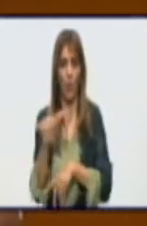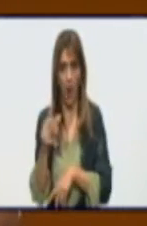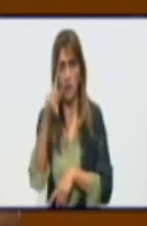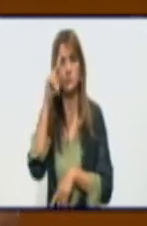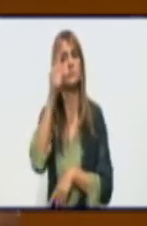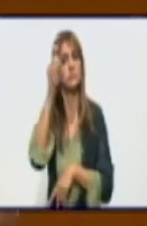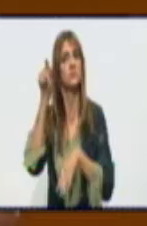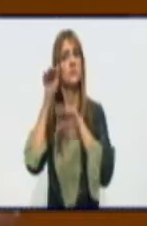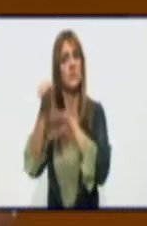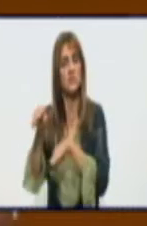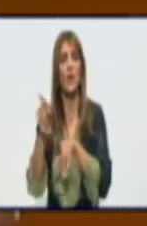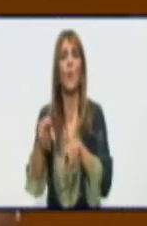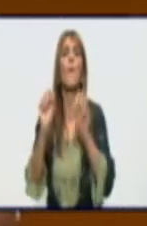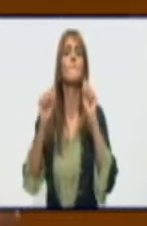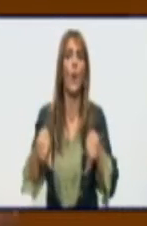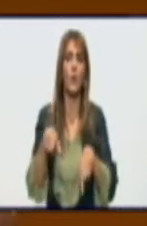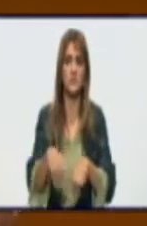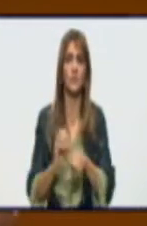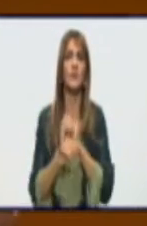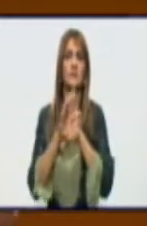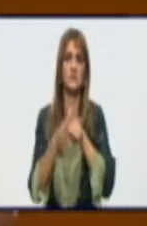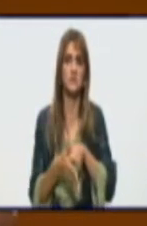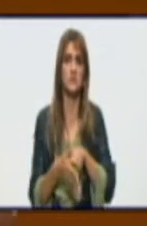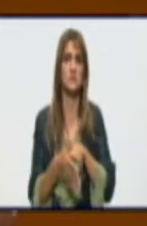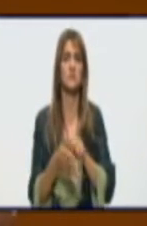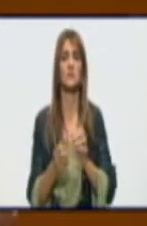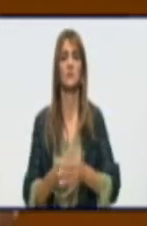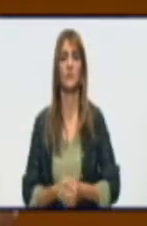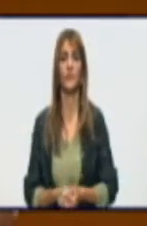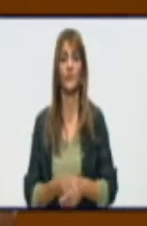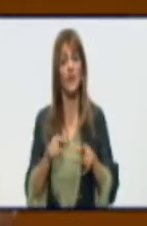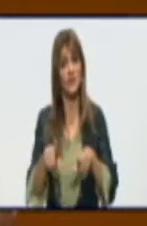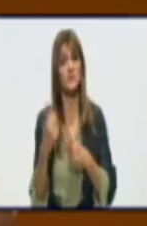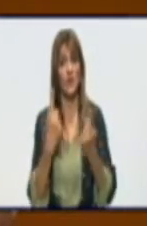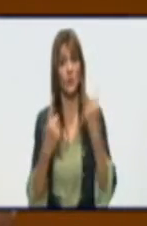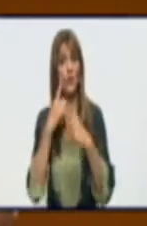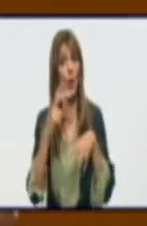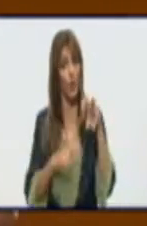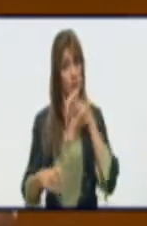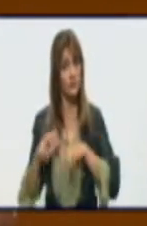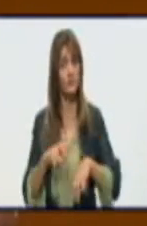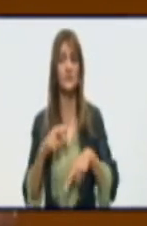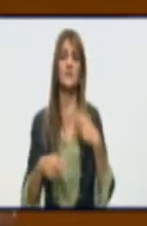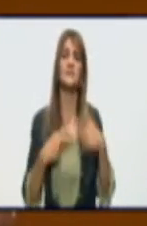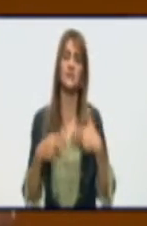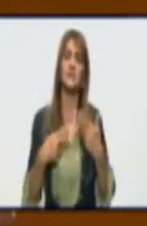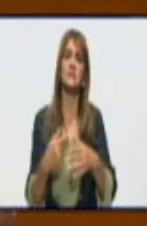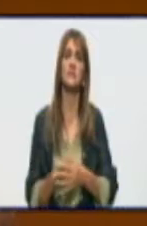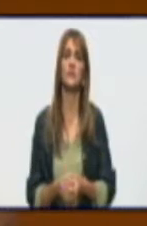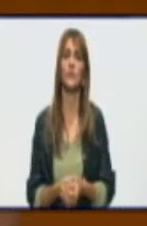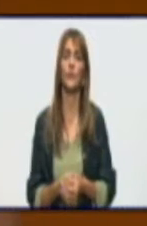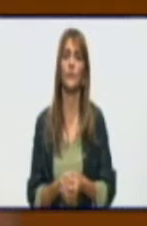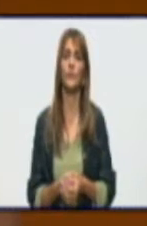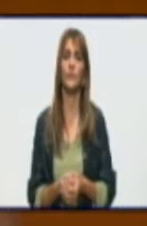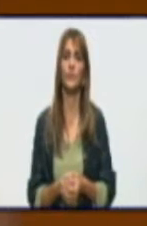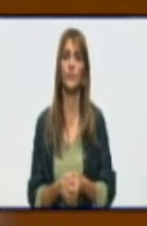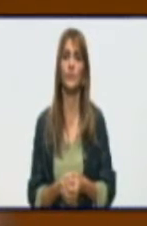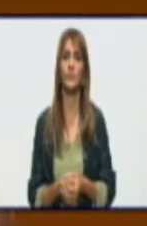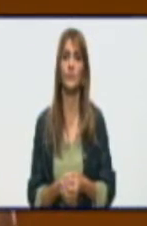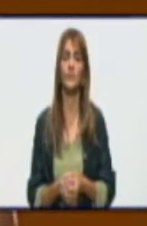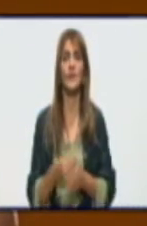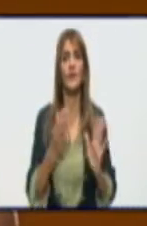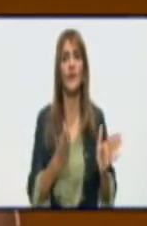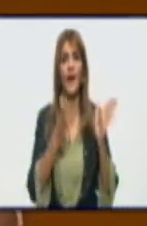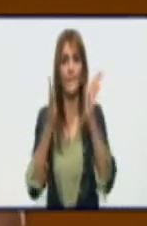Esa es una de las acciones que se está haciendo también, independientemente de que el caso, el test de antígeno resulte negativo, la evaluación clínica del caso y la parte epidemiológica